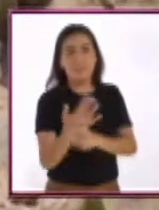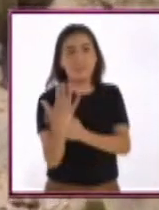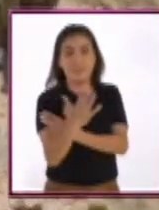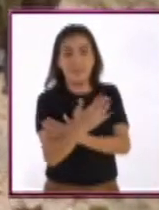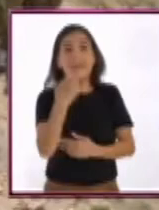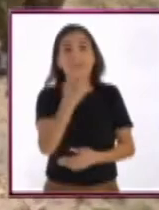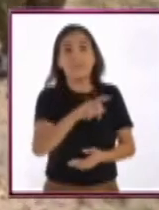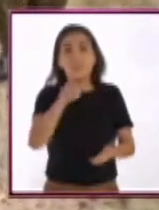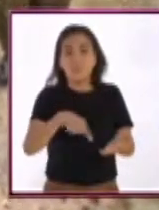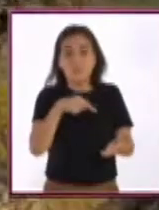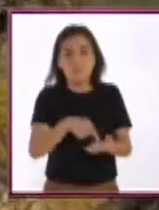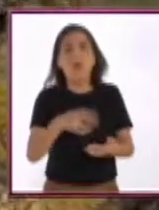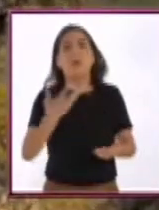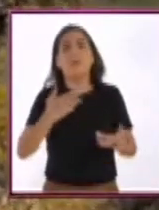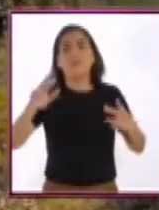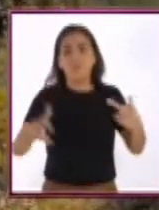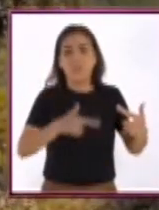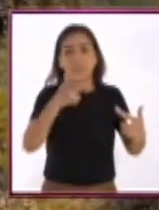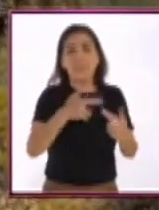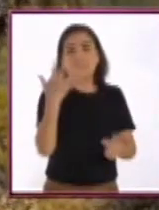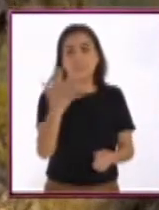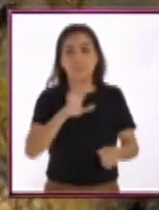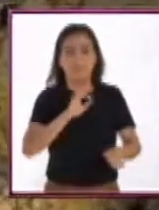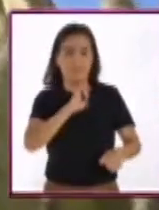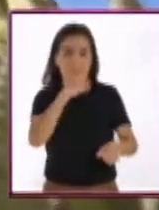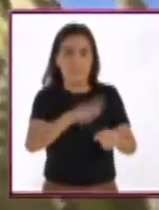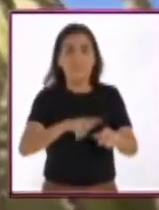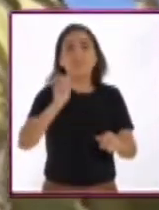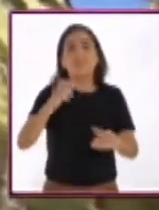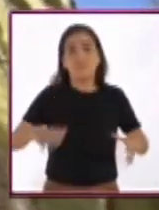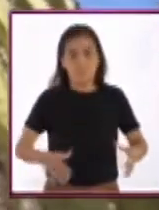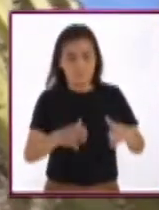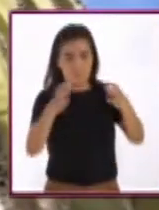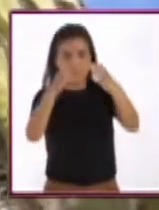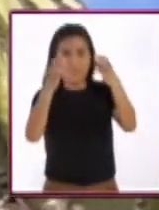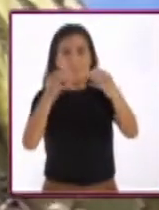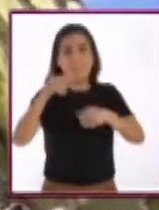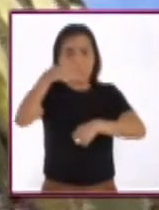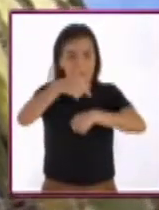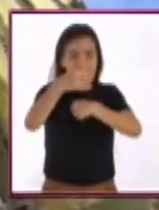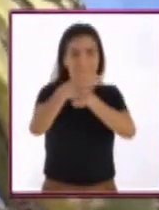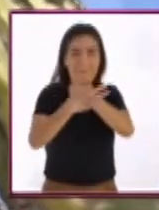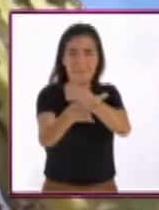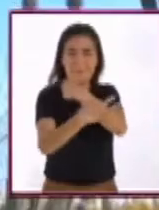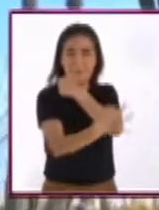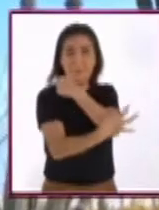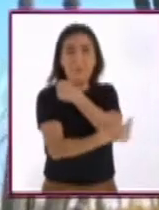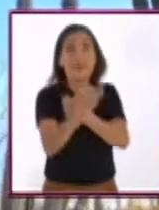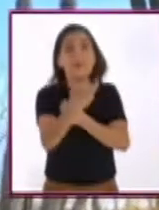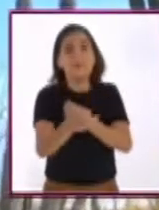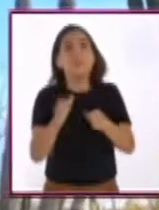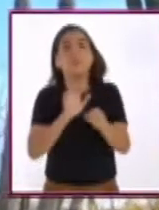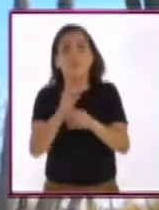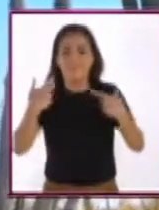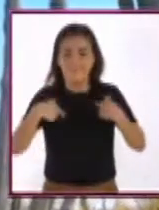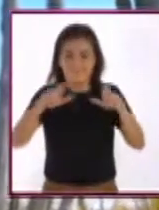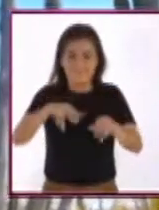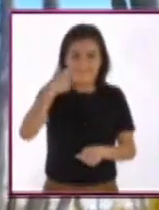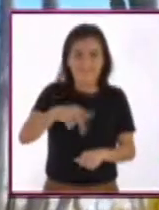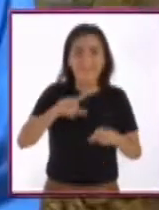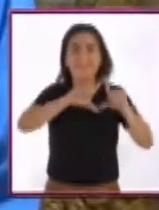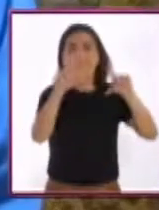En esta región hay cinco especies de grandes cactus, de cactus columnares. Los cactus columnares son especies